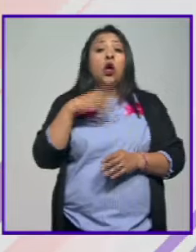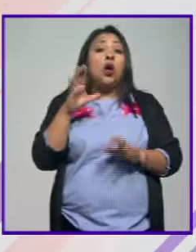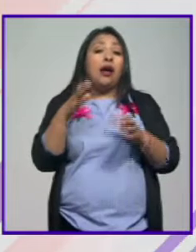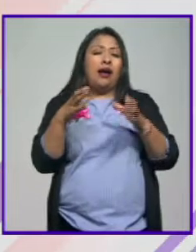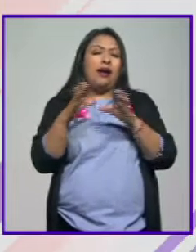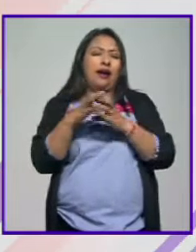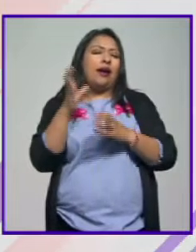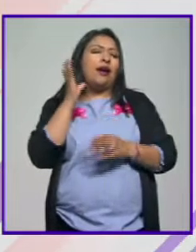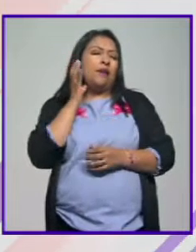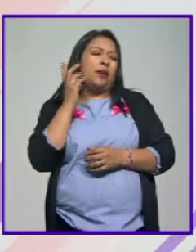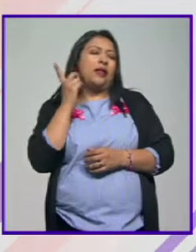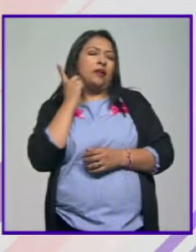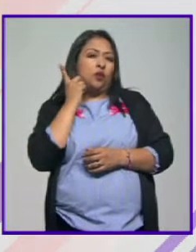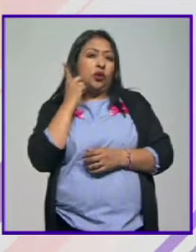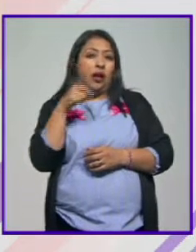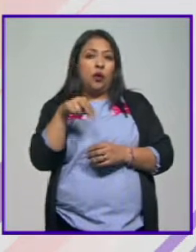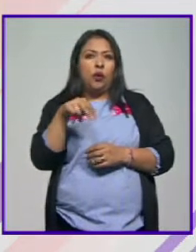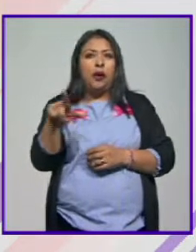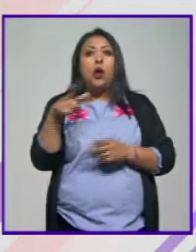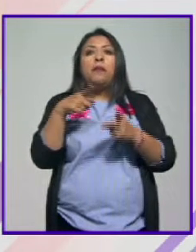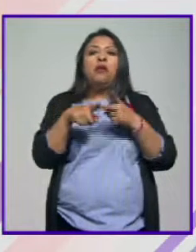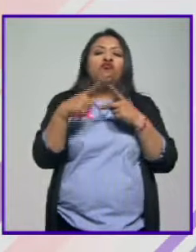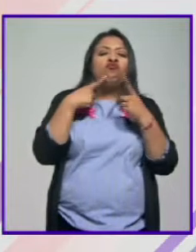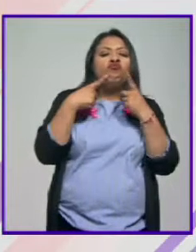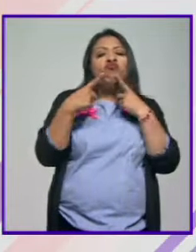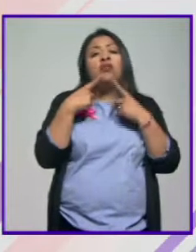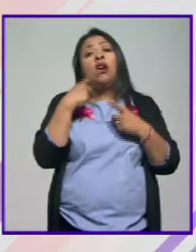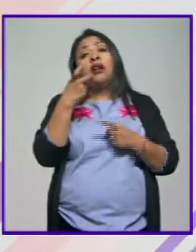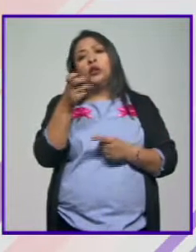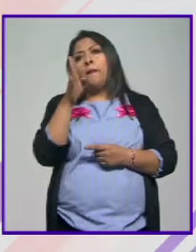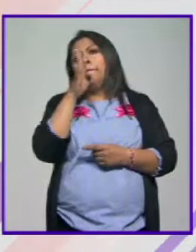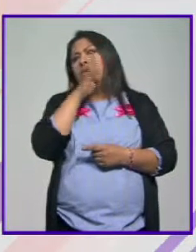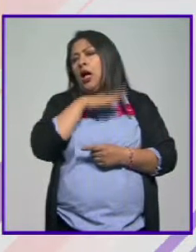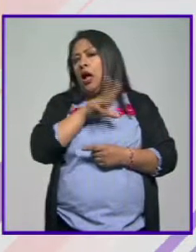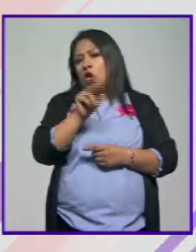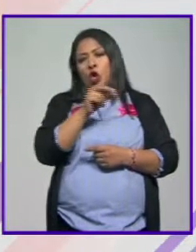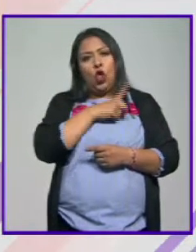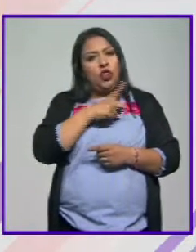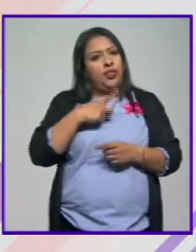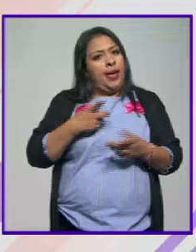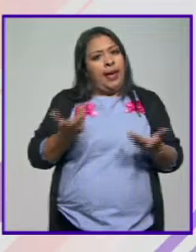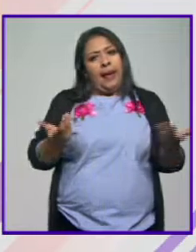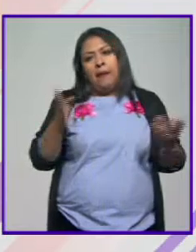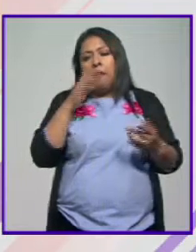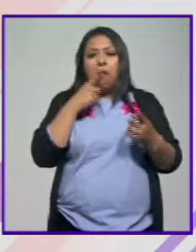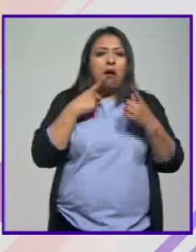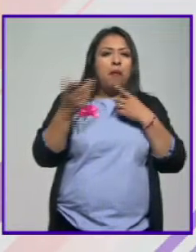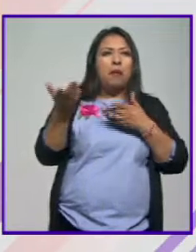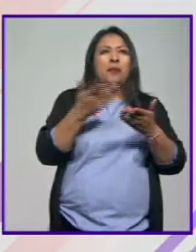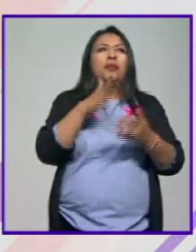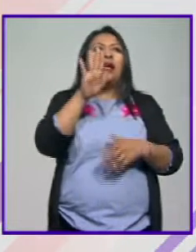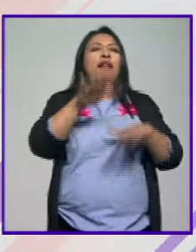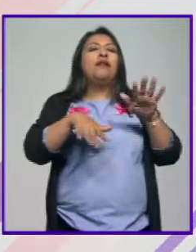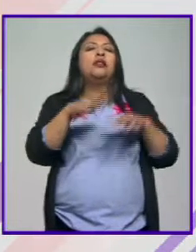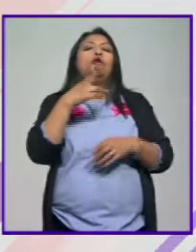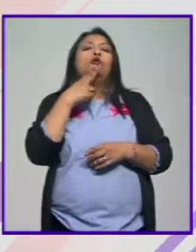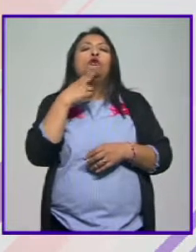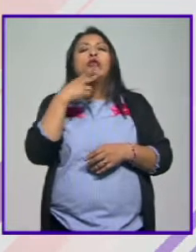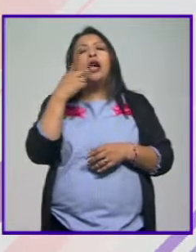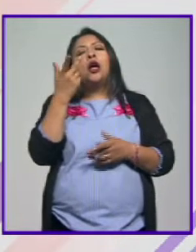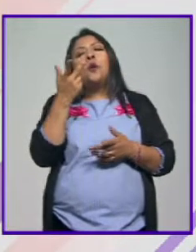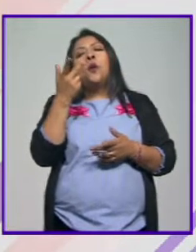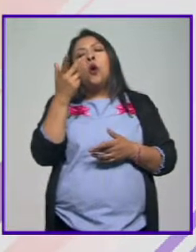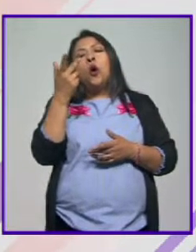prácticamente ha entrado a esta discusión moral de decir que es algo malo e indebido. Lo que pasa es que a veces se utiliza el argumento científico